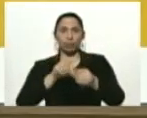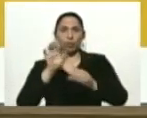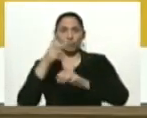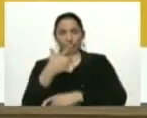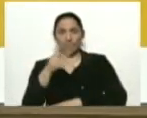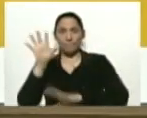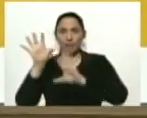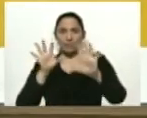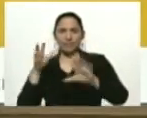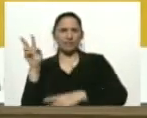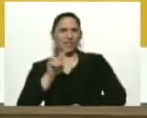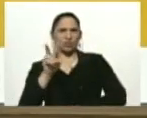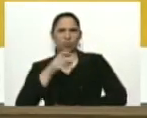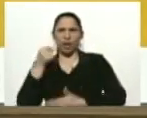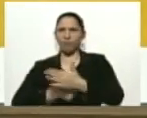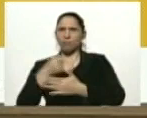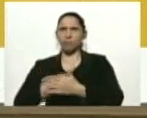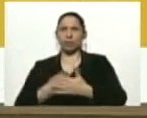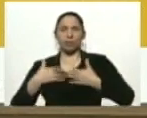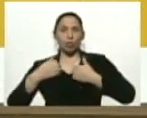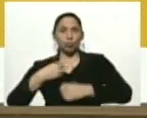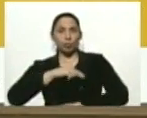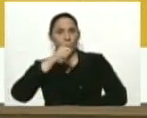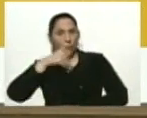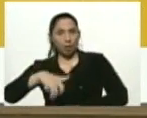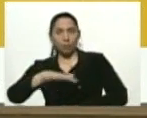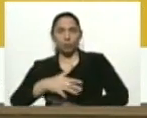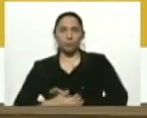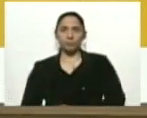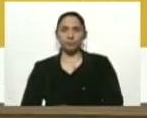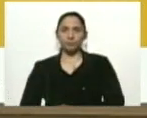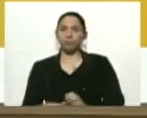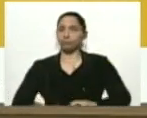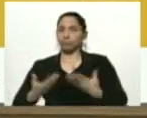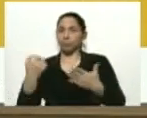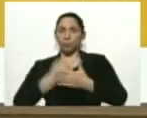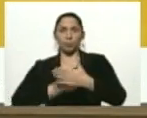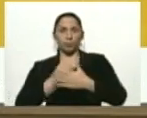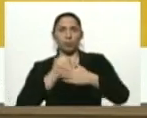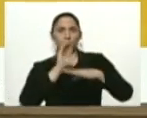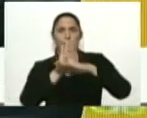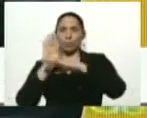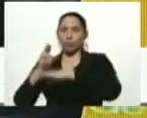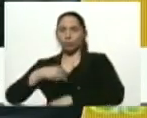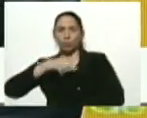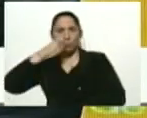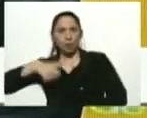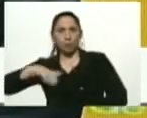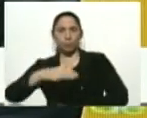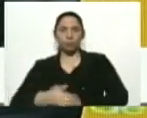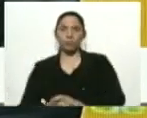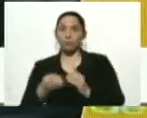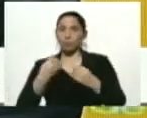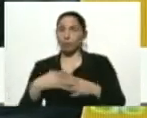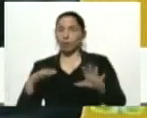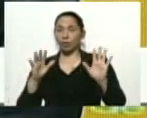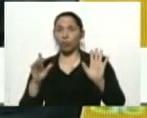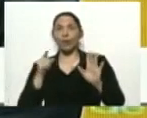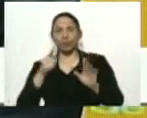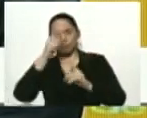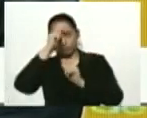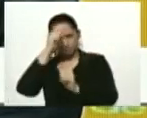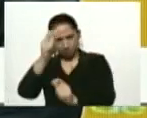Dando la batalla por la salud de nuestro pueblo. Dando la batalla en la protección de nuestro pueblo. Y bueno, ha sido un